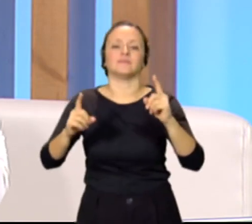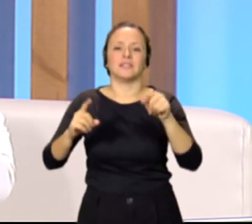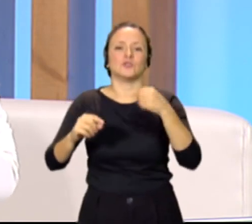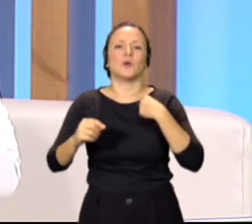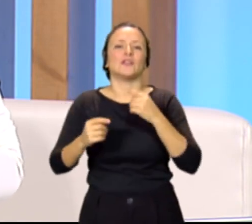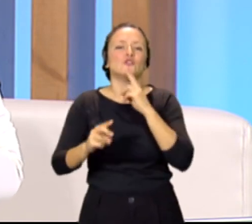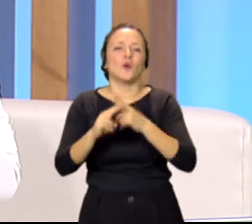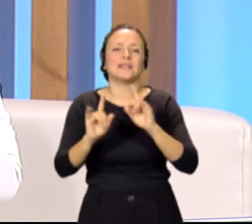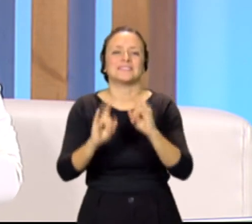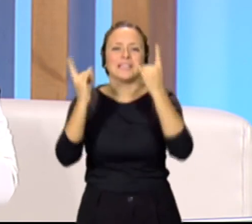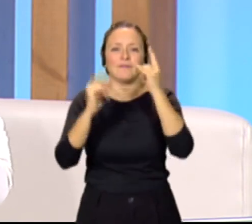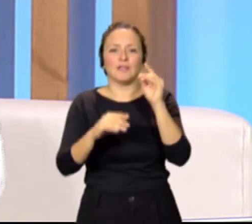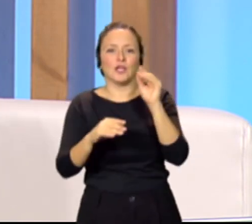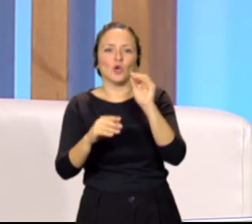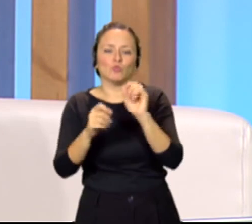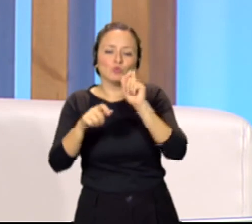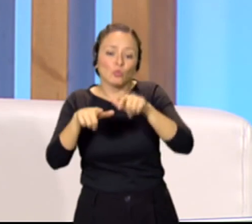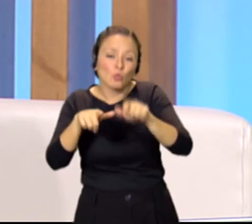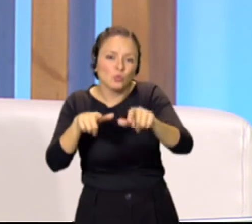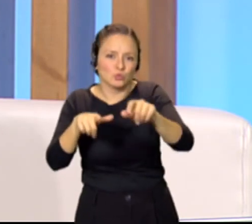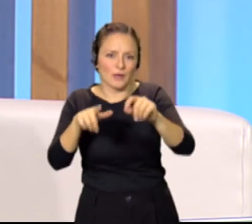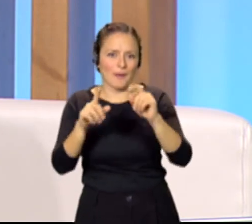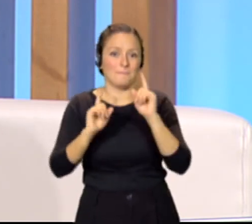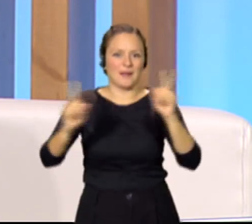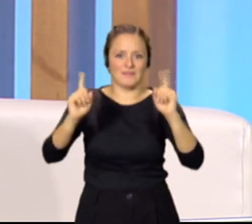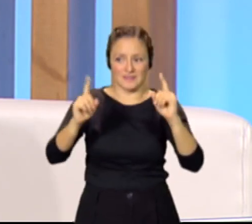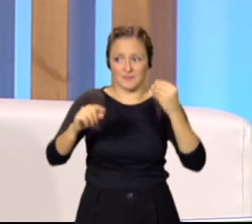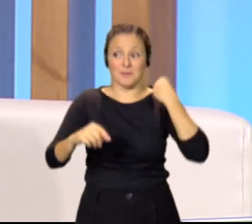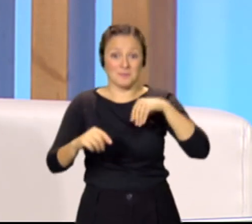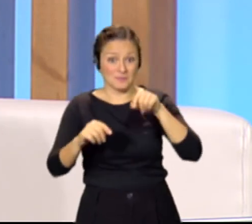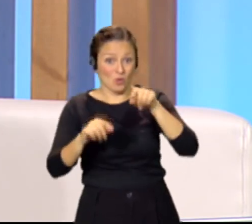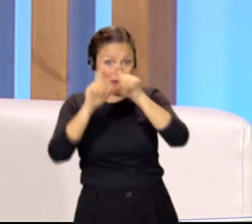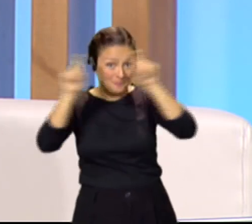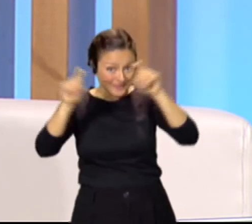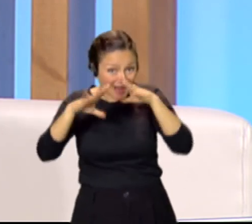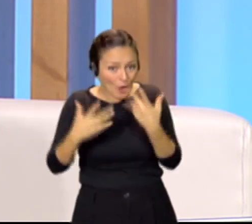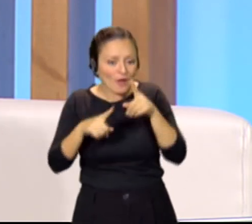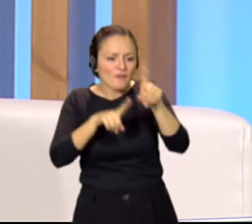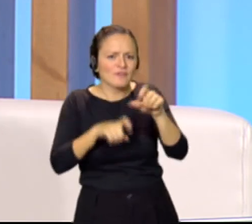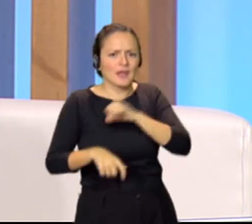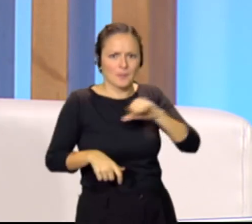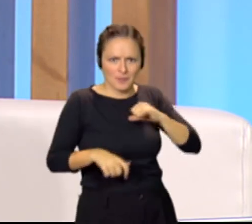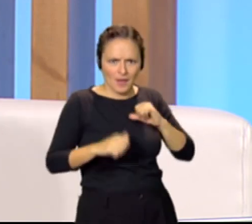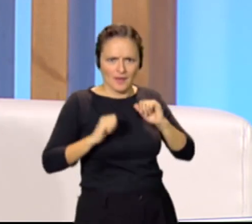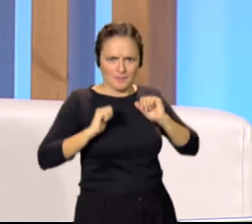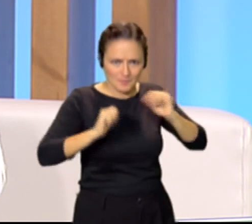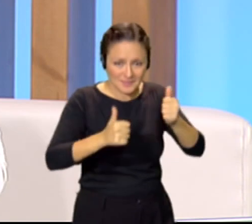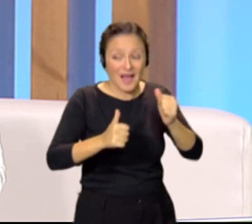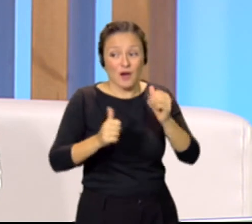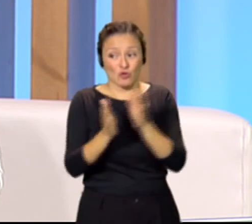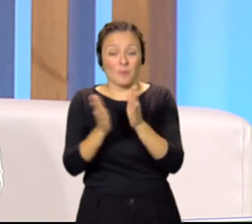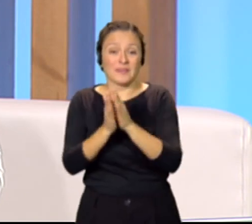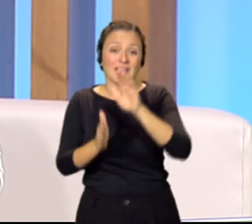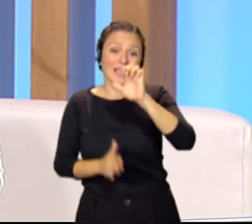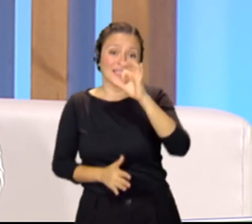Canaria, el Fondo Verde Forestal y EIDER acaban de finalizar esos trabajos en fincas privadas y en una de ellas ha estado Estefanía de Blas y Estefi.